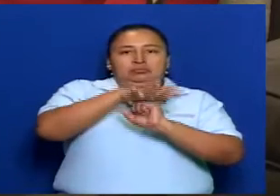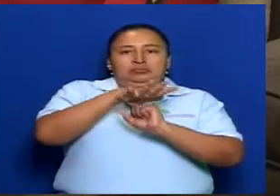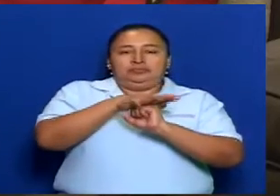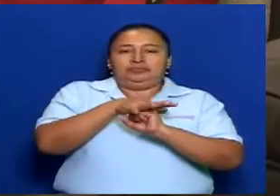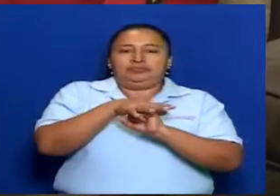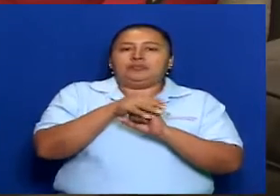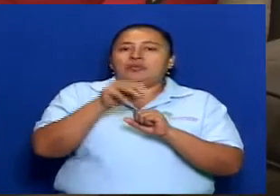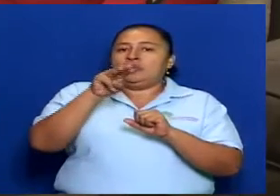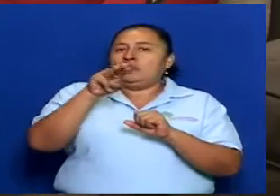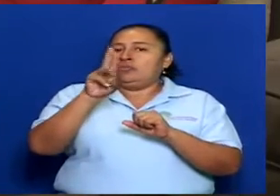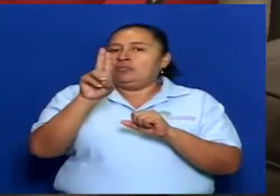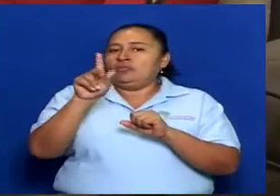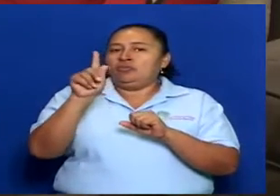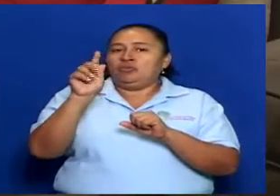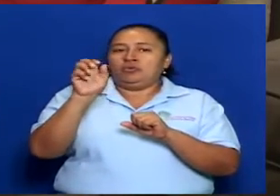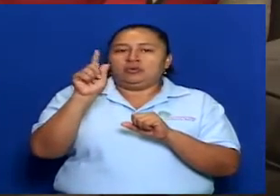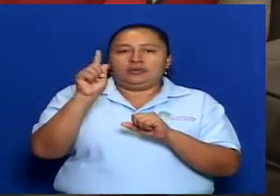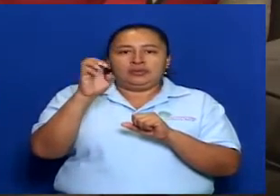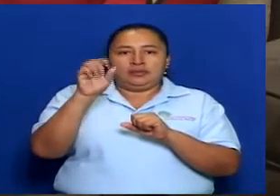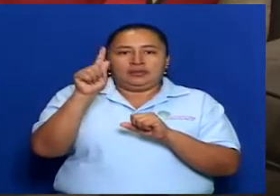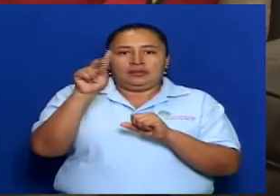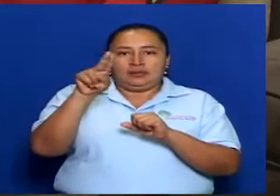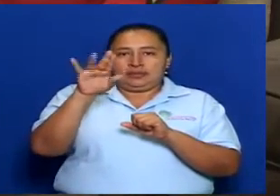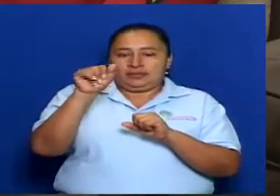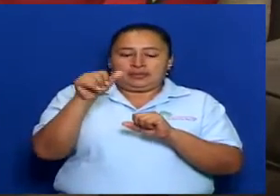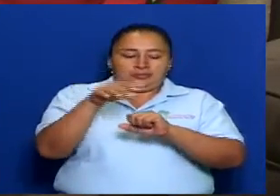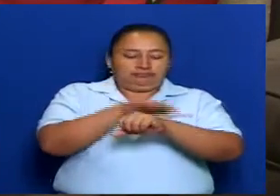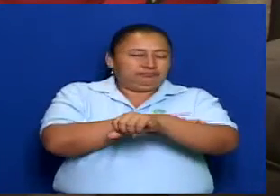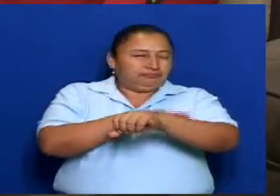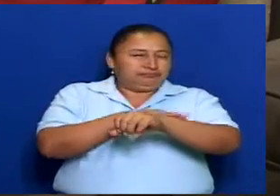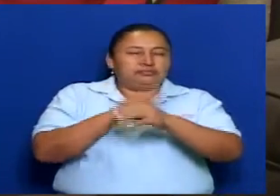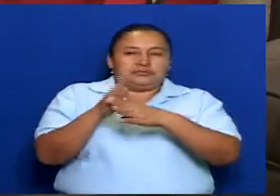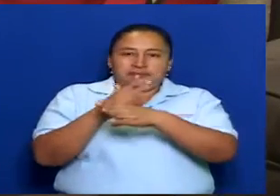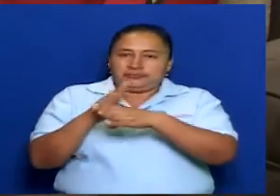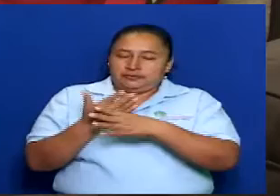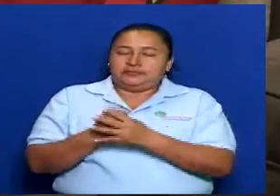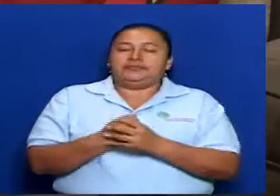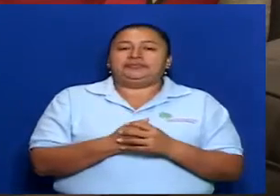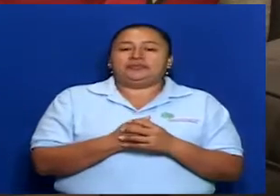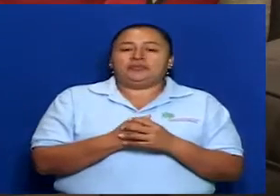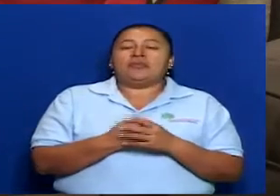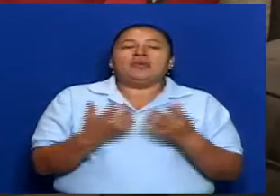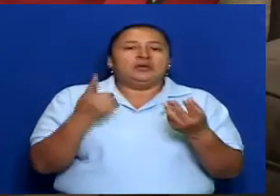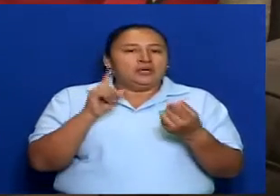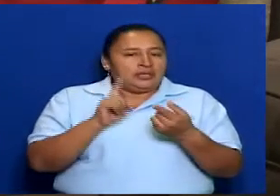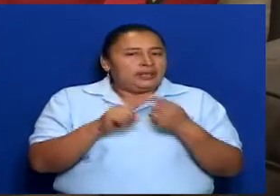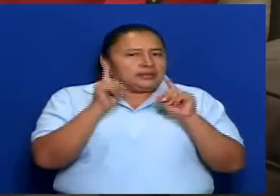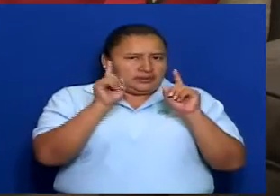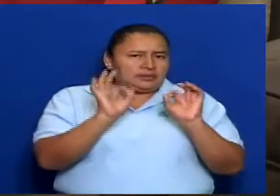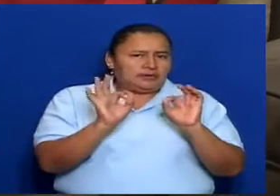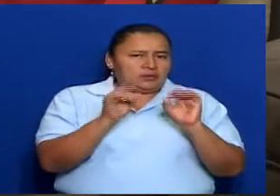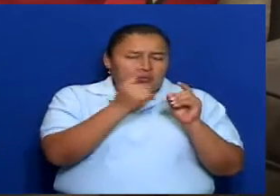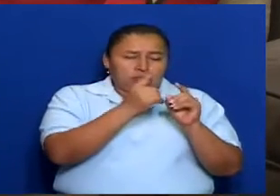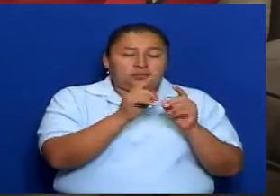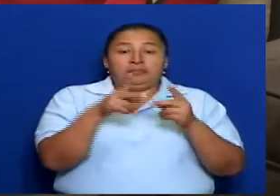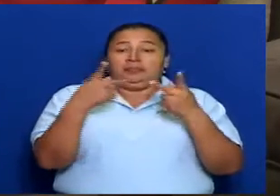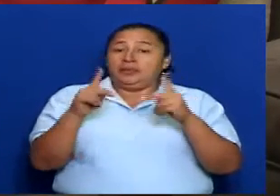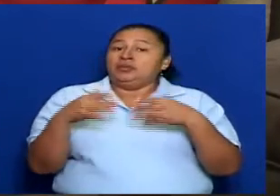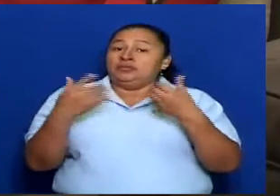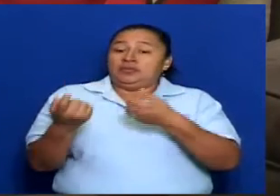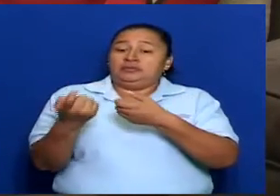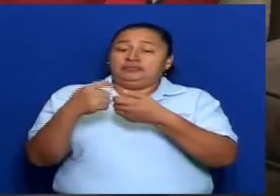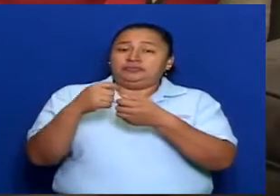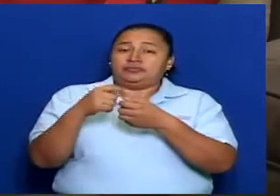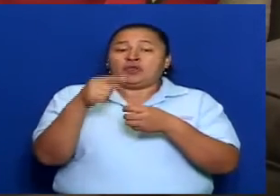esta composición. Pero no solo en ese aspecto. Tiene también la composición que tenemos de